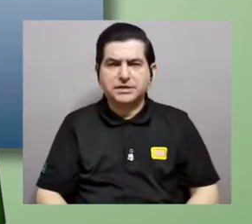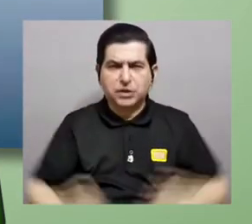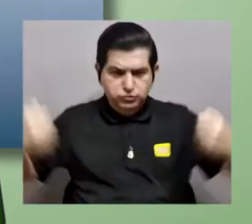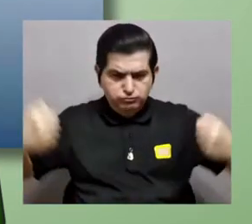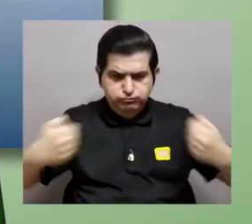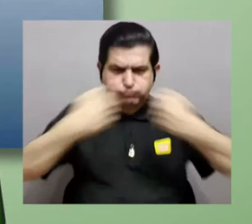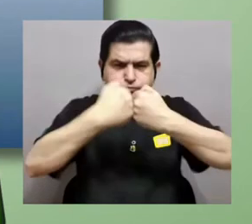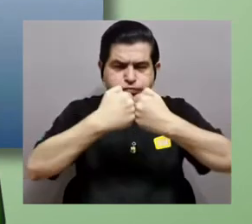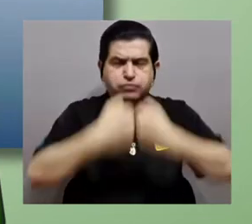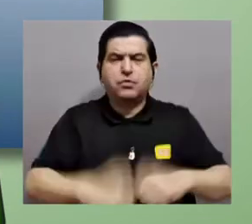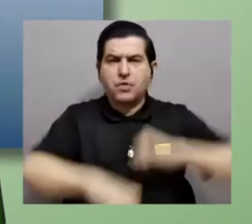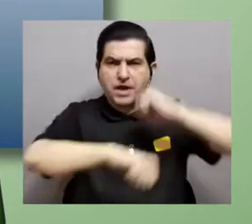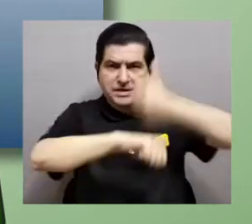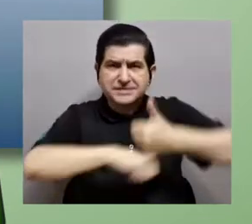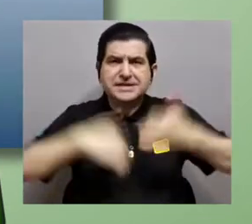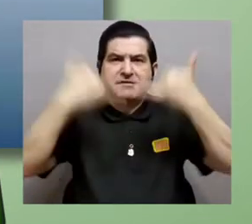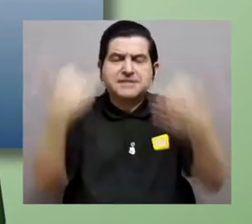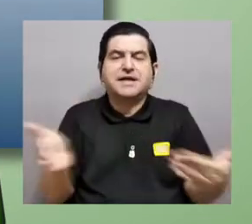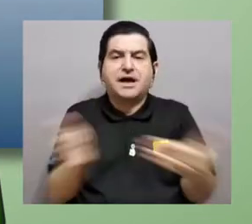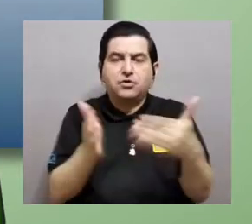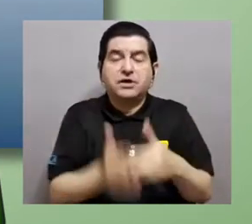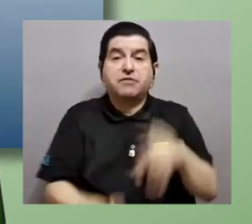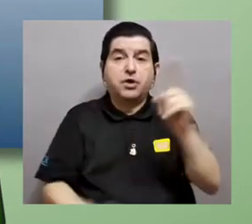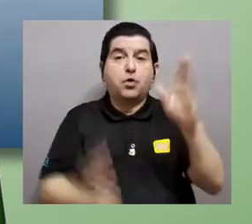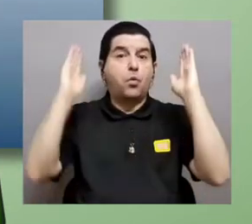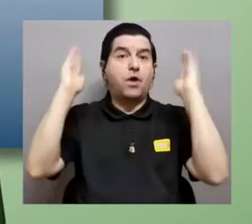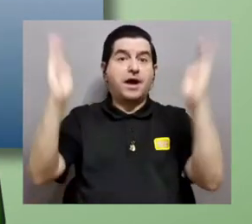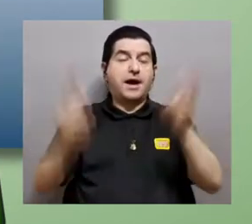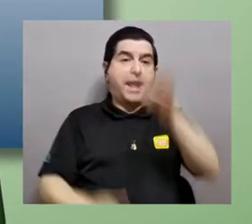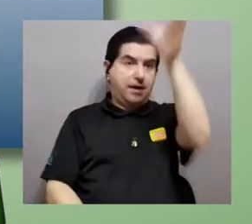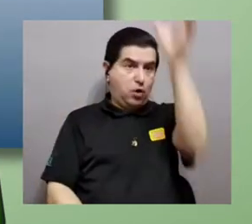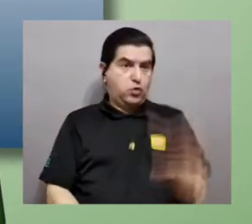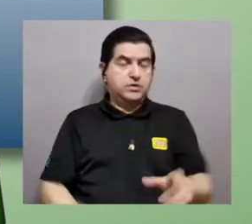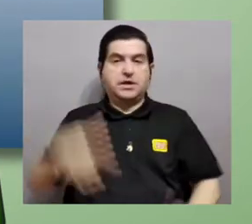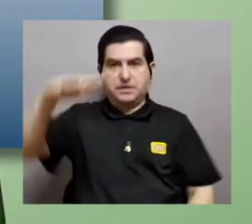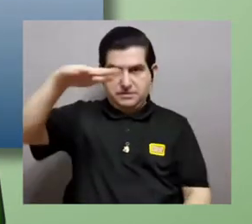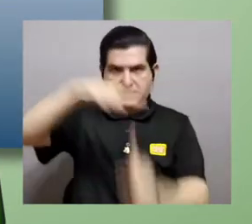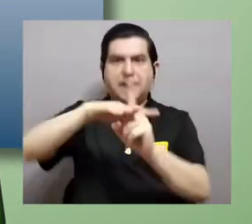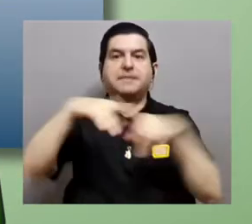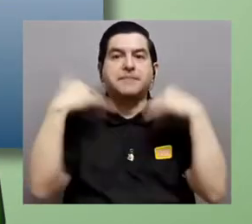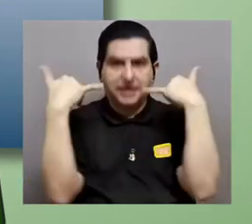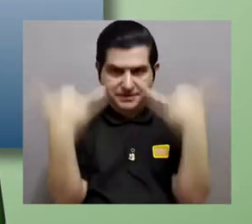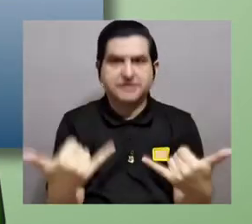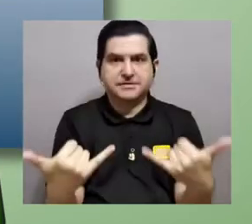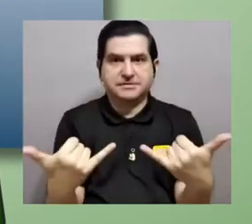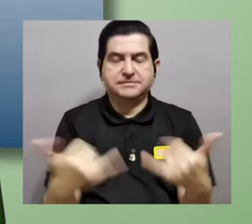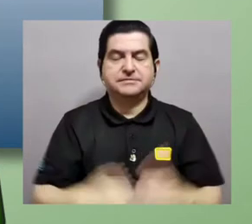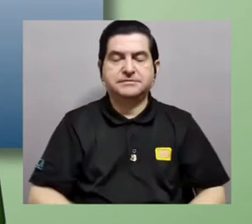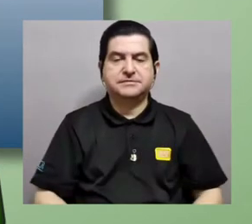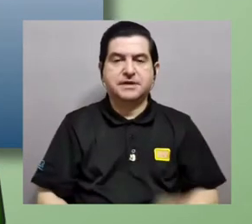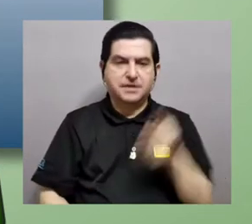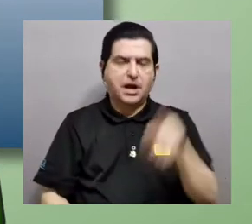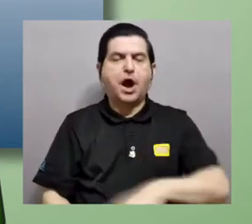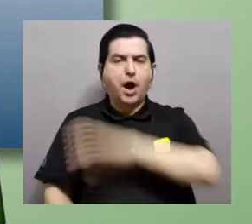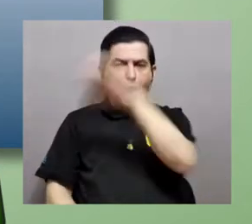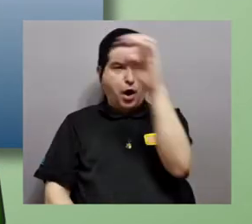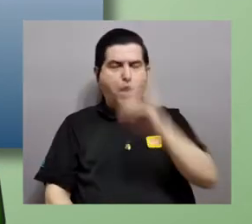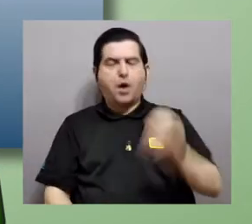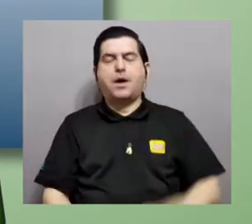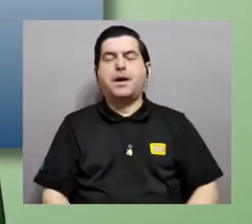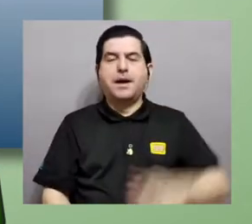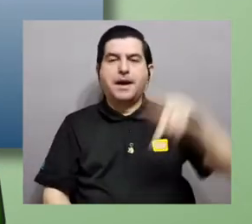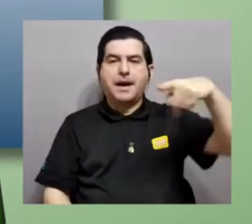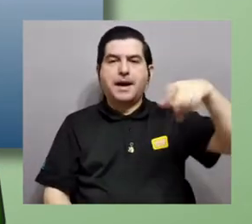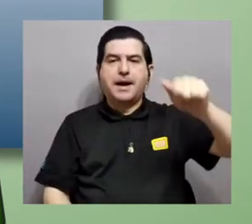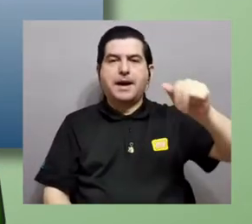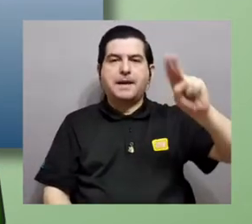colisionar para ir formando ya casi otra vez un supercontinente. Y aparece ya un gran océano que es